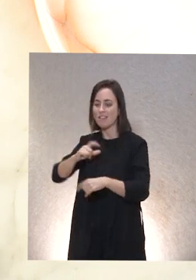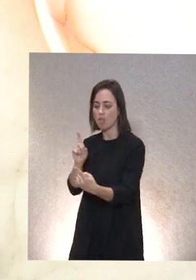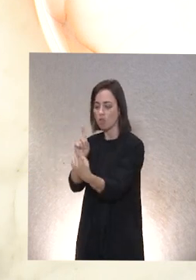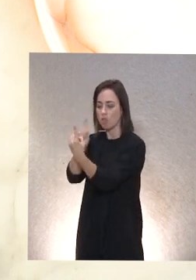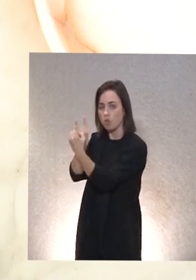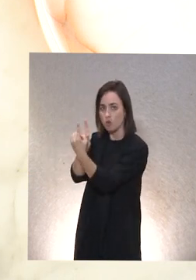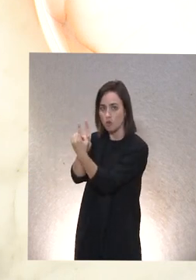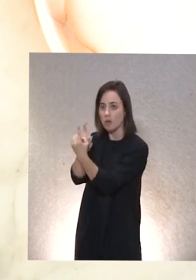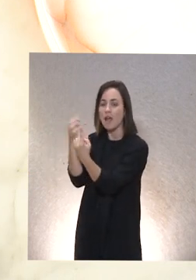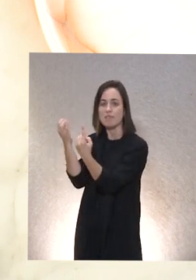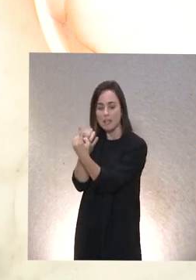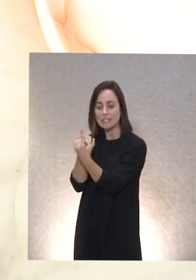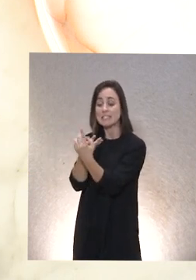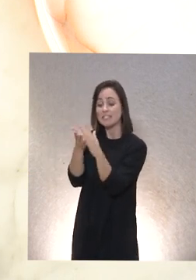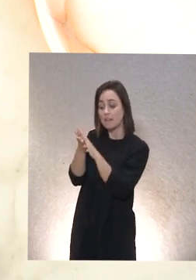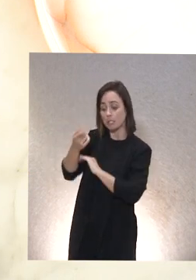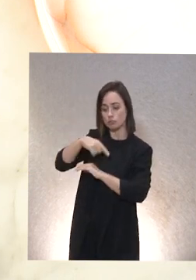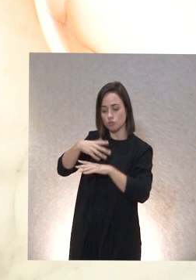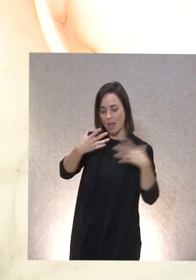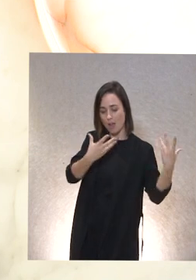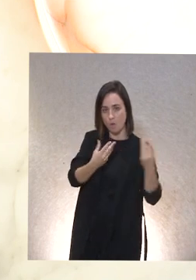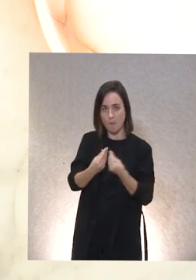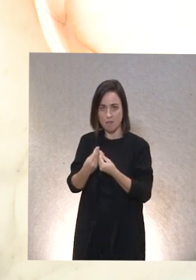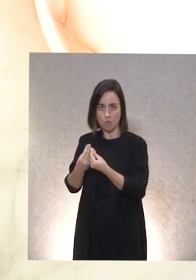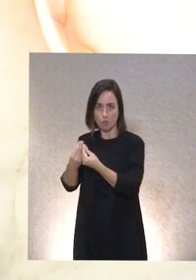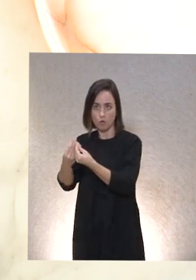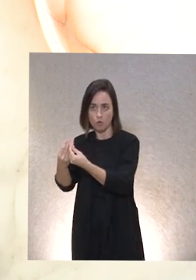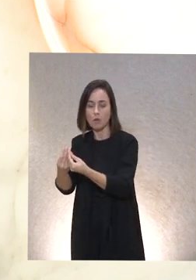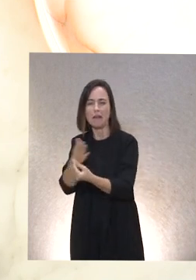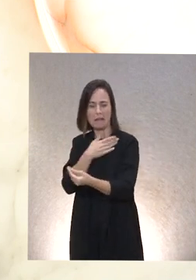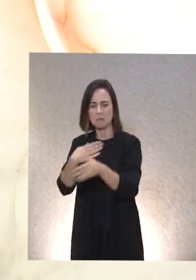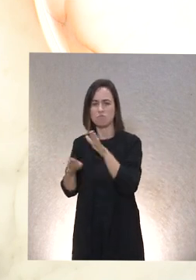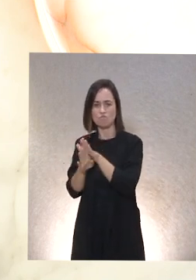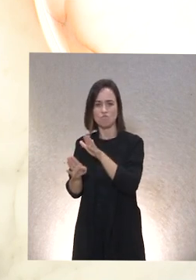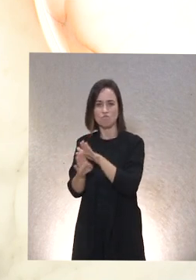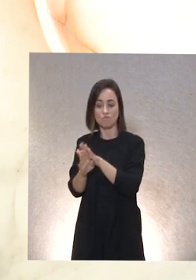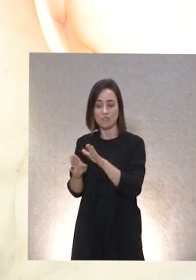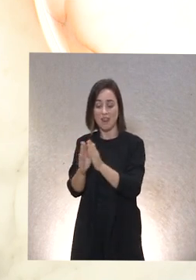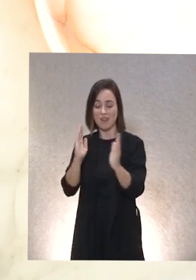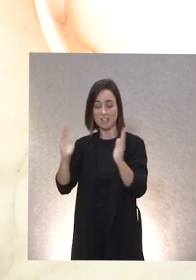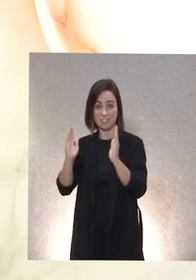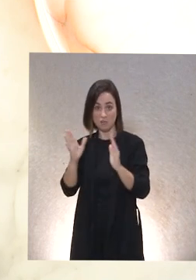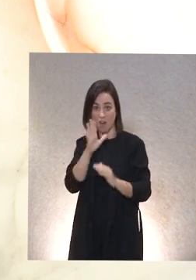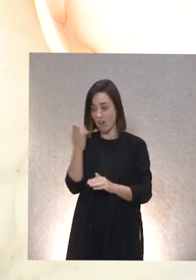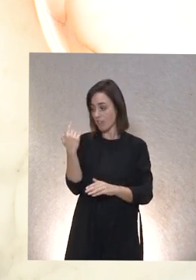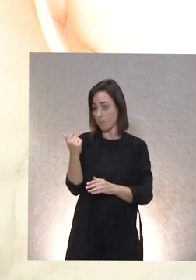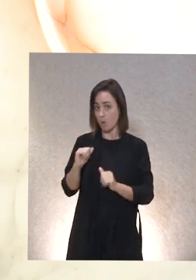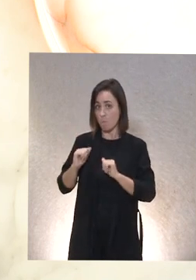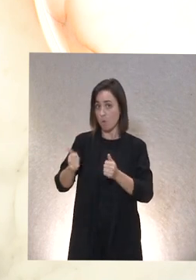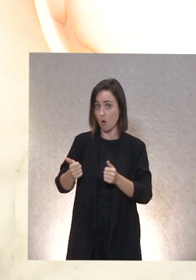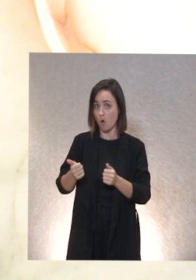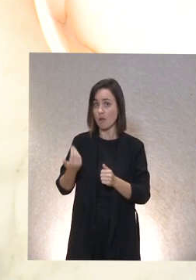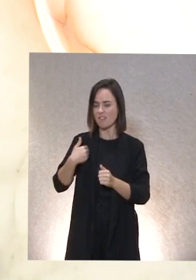discapacidad pues en ese camino les estamos acompañando y por ahí vamos a continuar en esta legislatura que estamos empezando ya habíamos